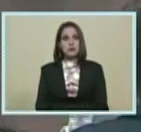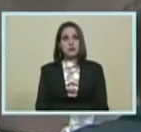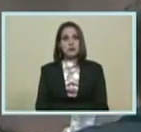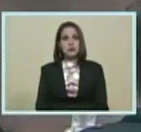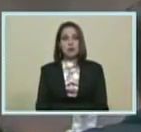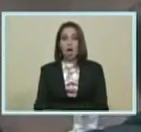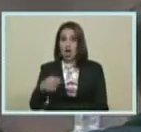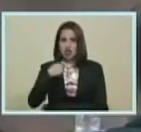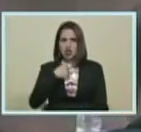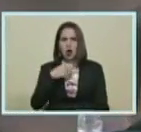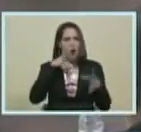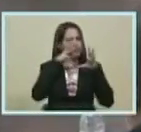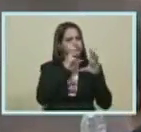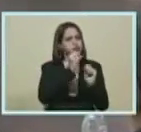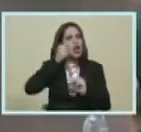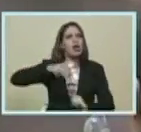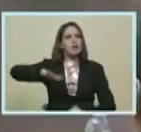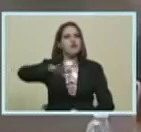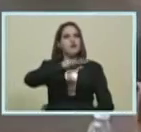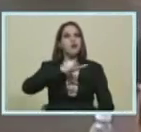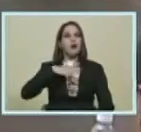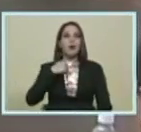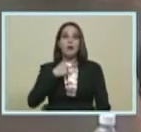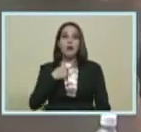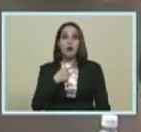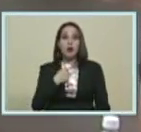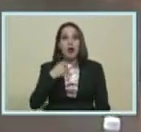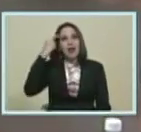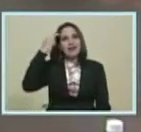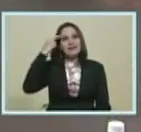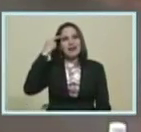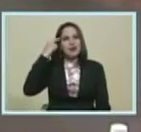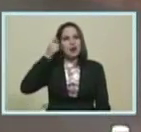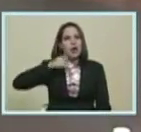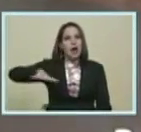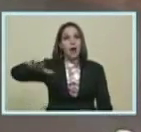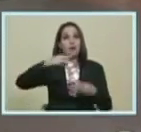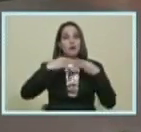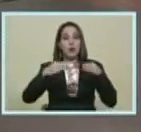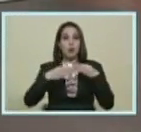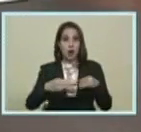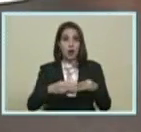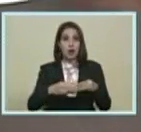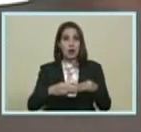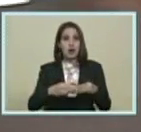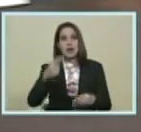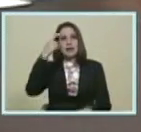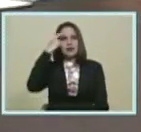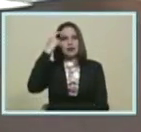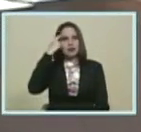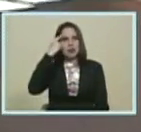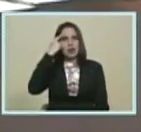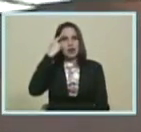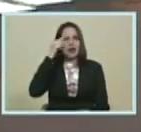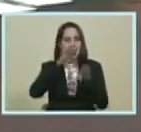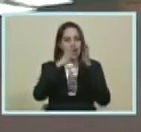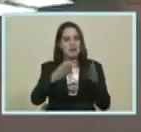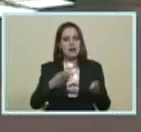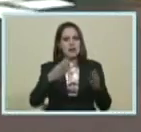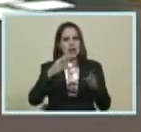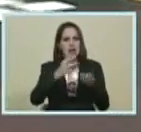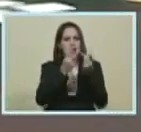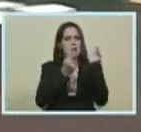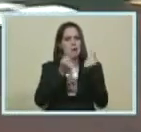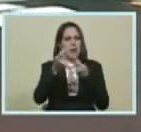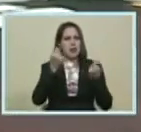Yo confío en el pueblo Confío en la sabiduría popular Y sé que la mesa De precios acordados